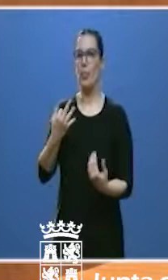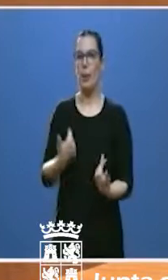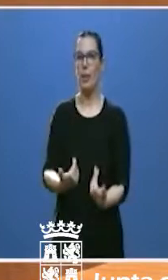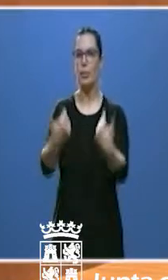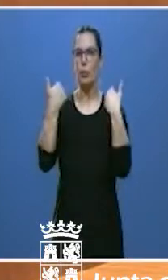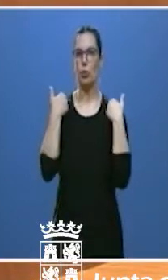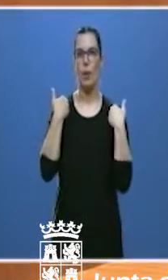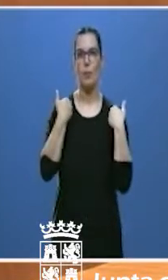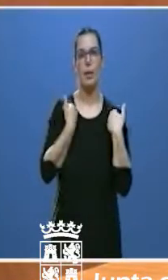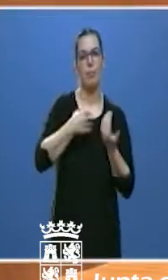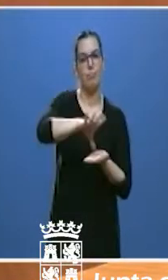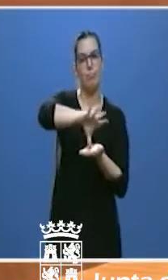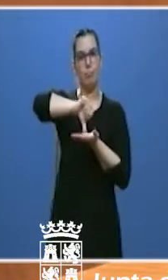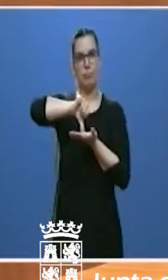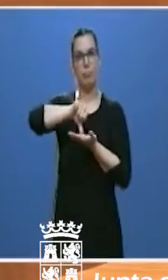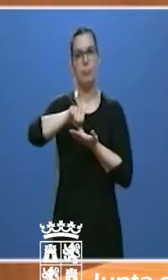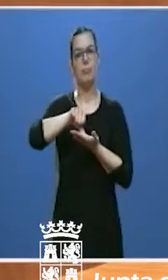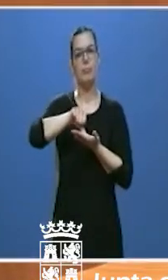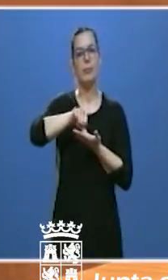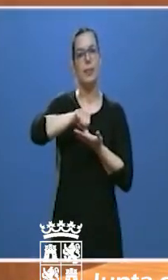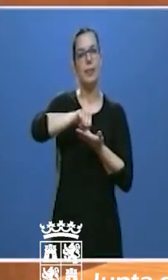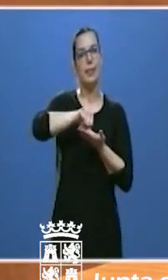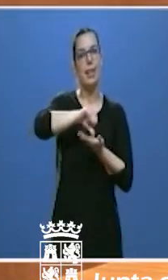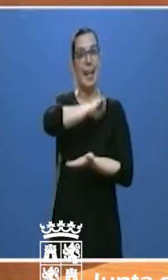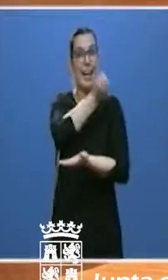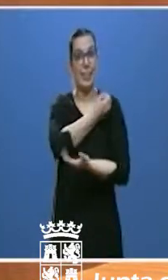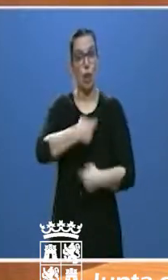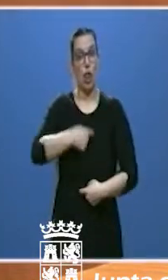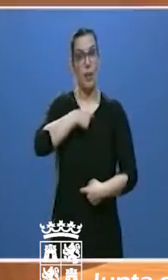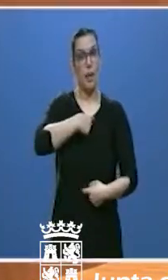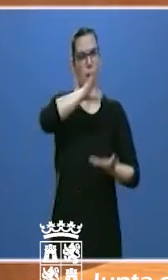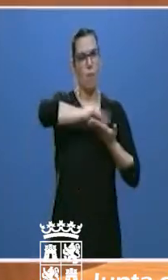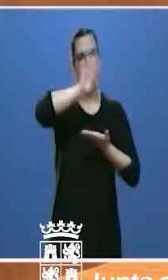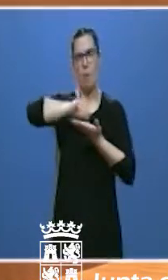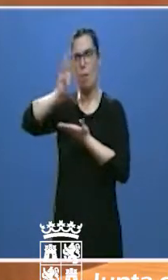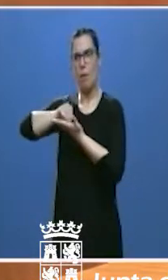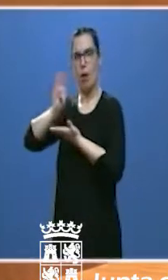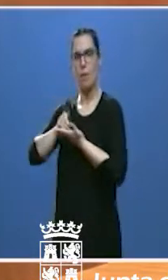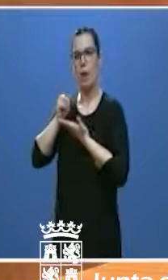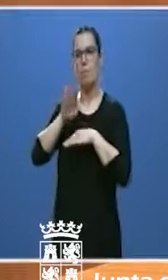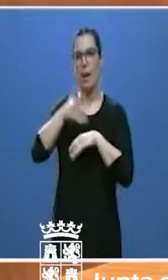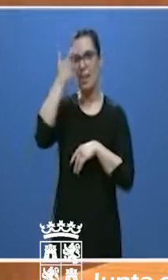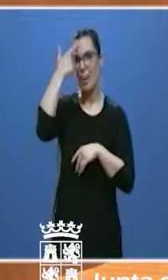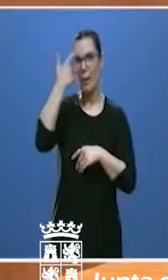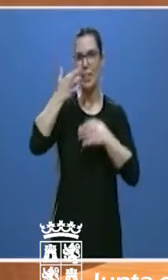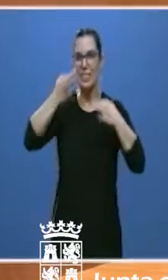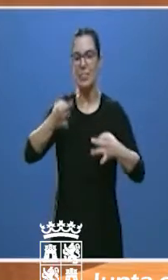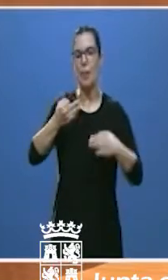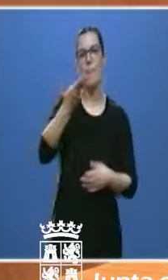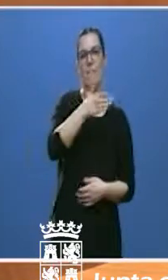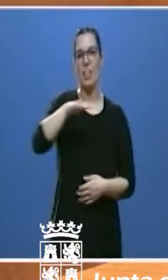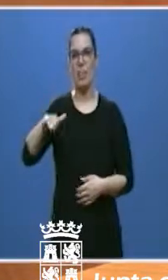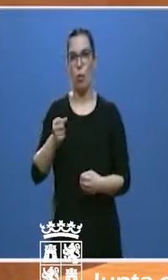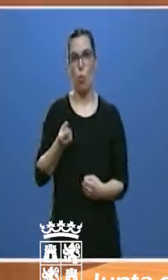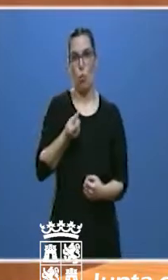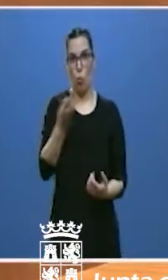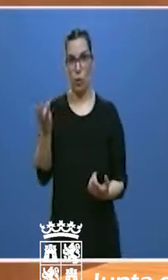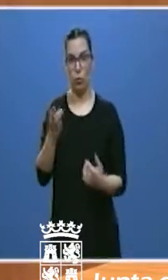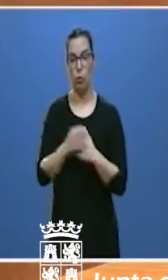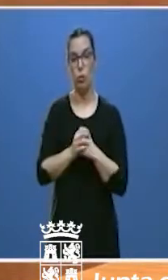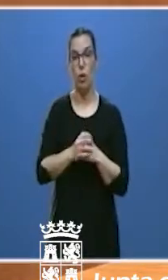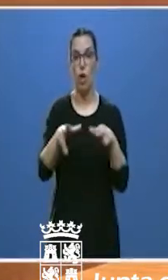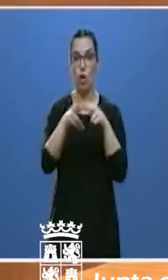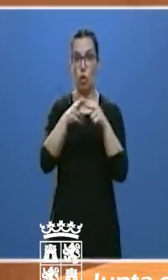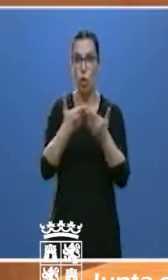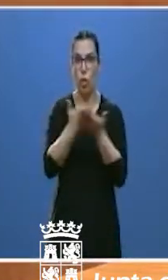oficiales de fallecimientos con los registros civiles de todo nuestro país. Debemos decir la verdad a la